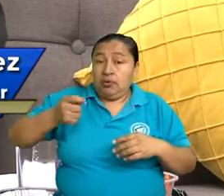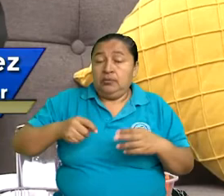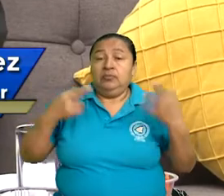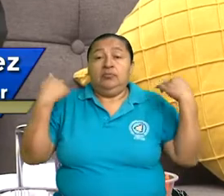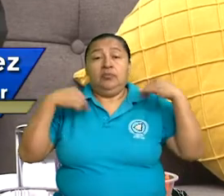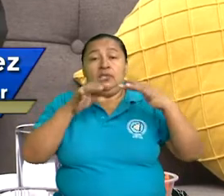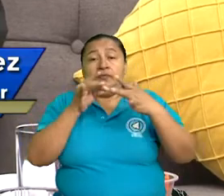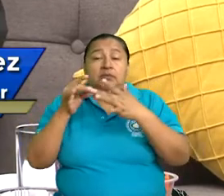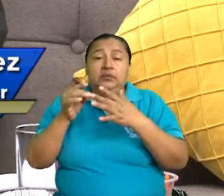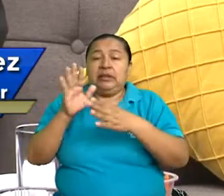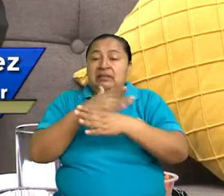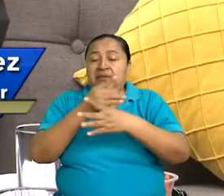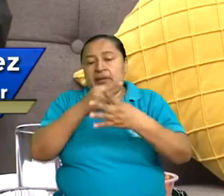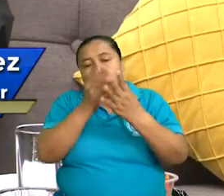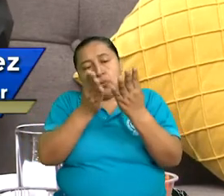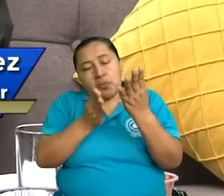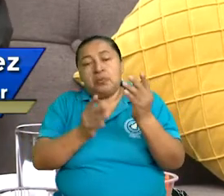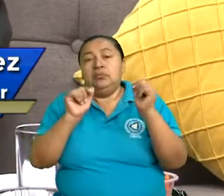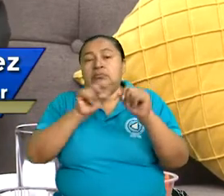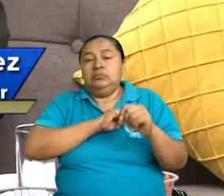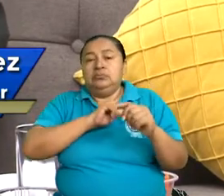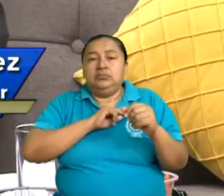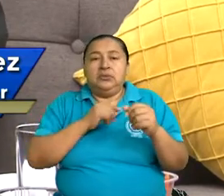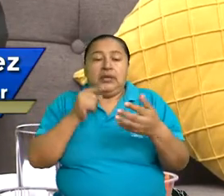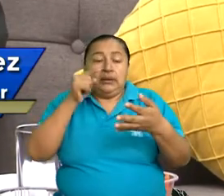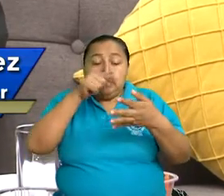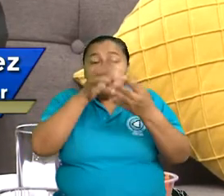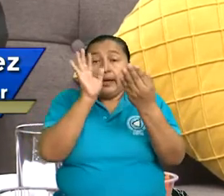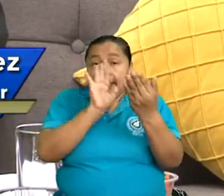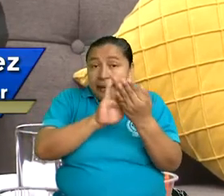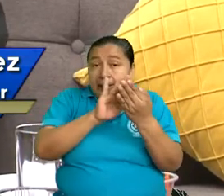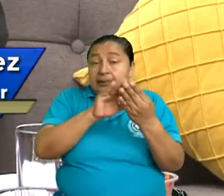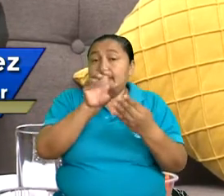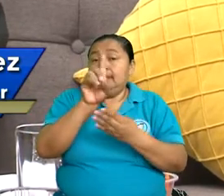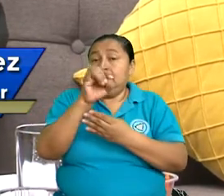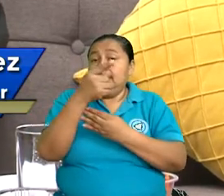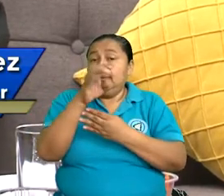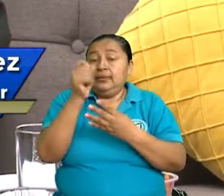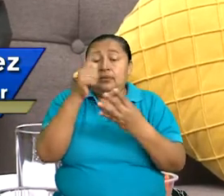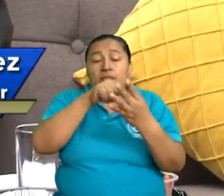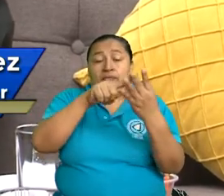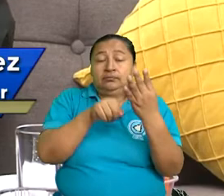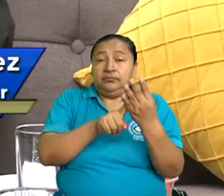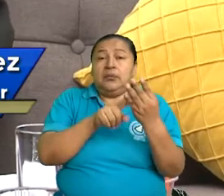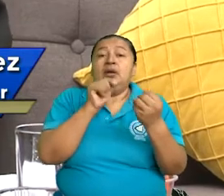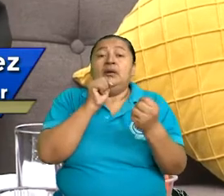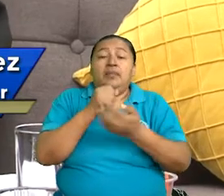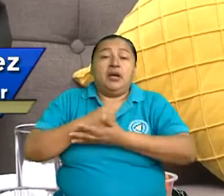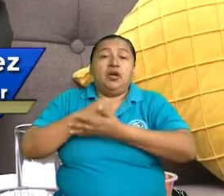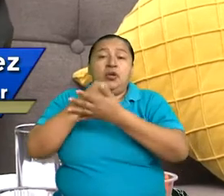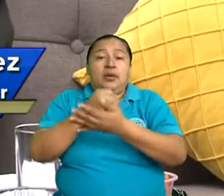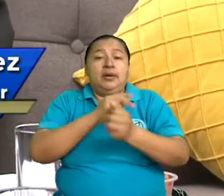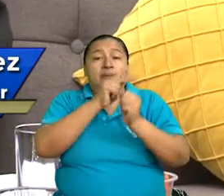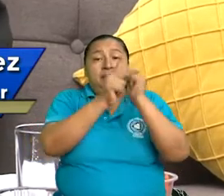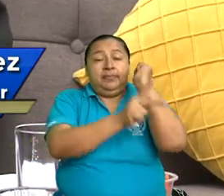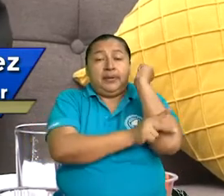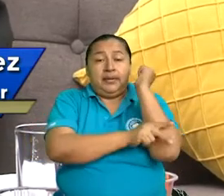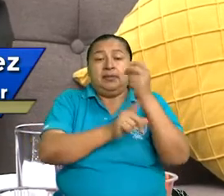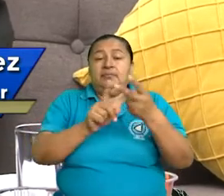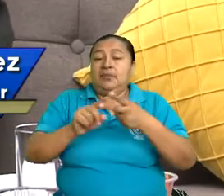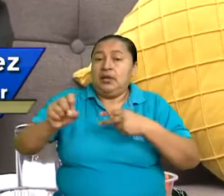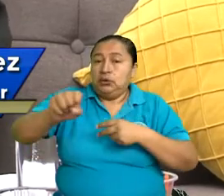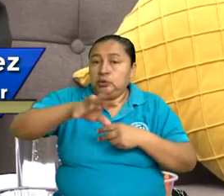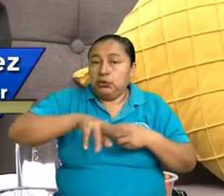profesionales de distintas ramas. Entonces, este digesto le va a servir al Estado, a la sociedad,